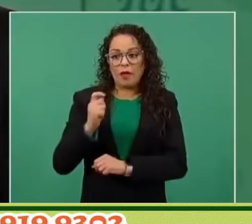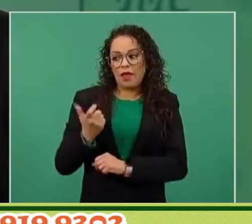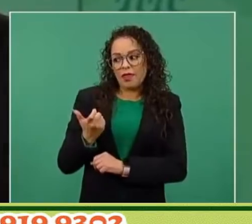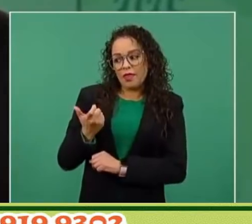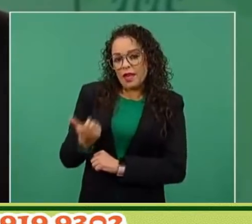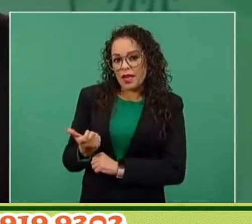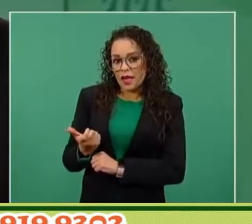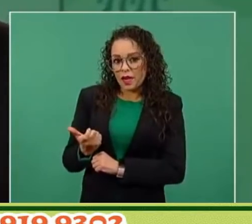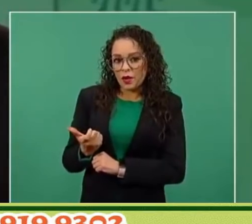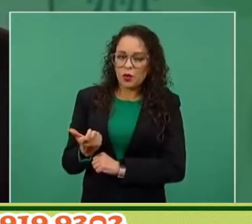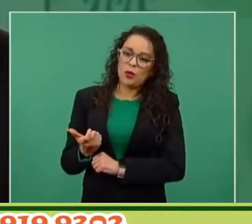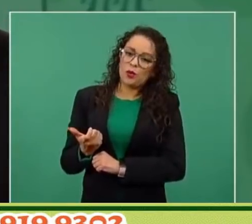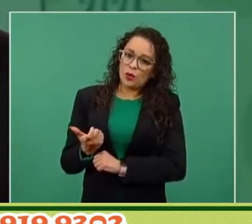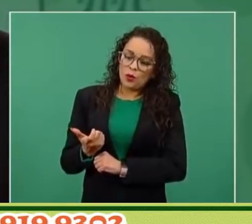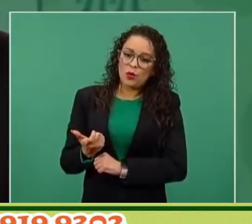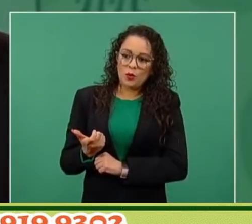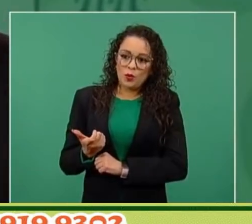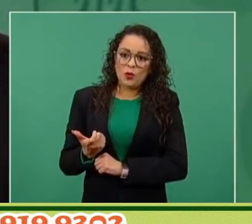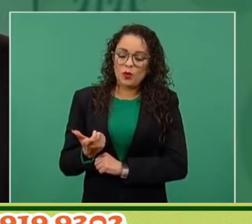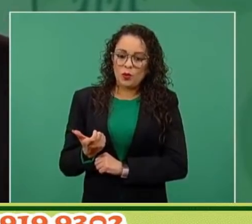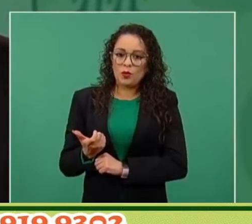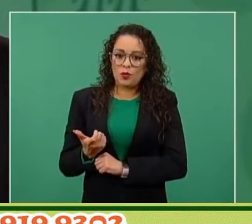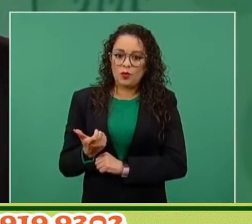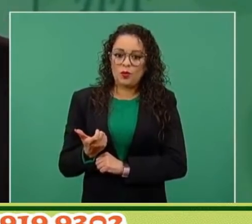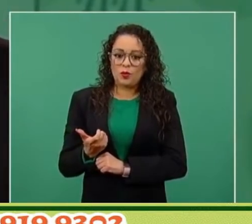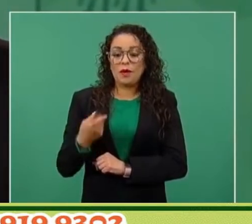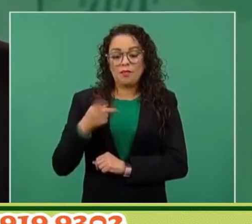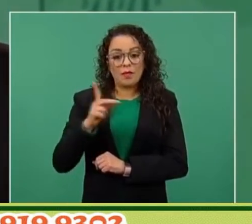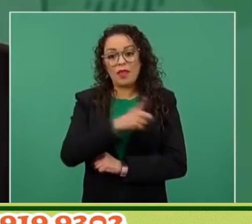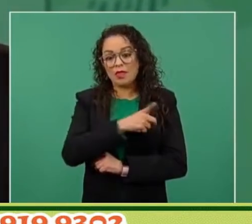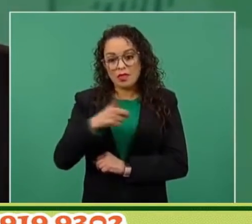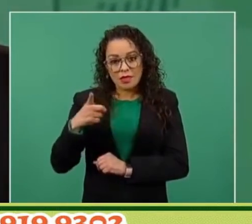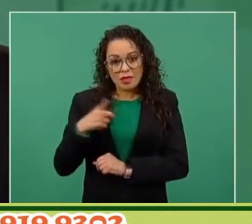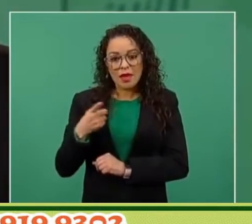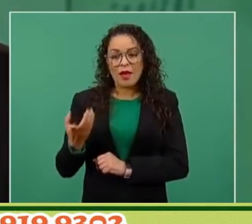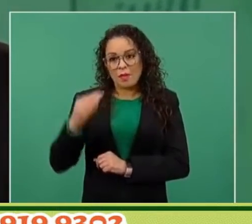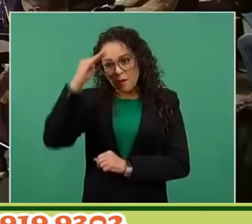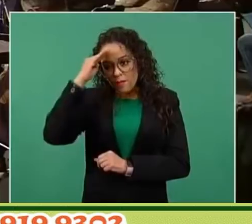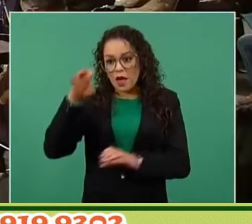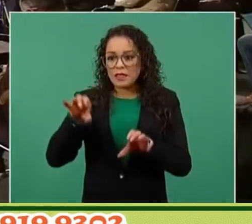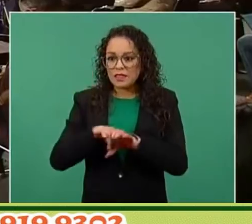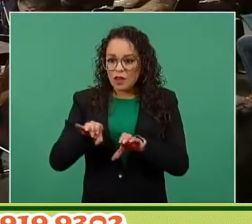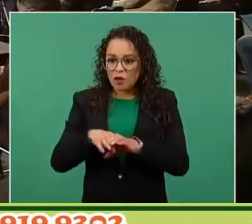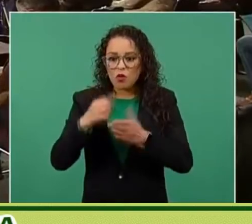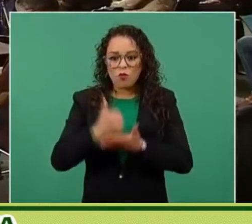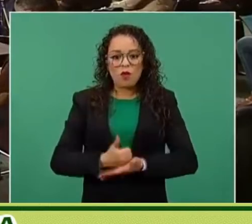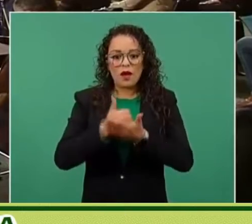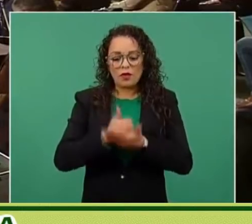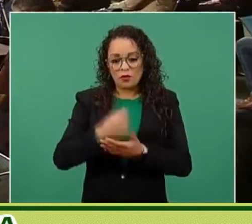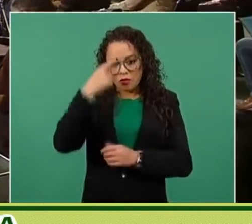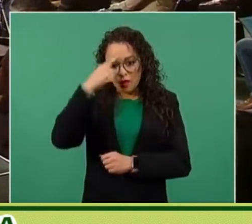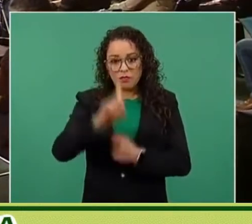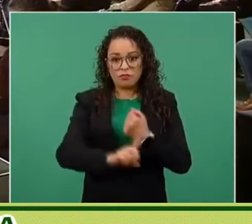sí hay que buscar la forma de seguir saneando las finanzas. Ya hay mucha